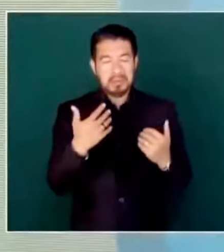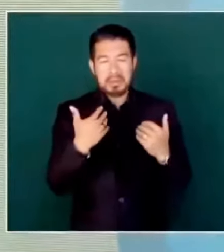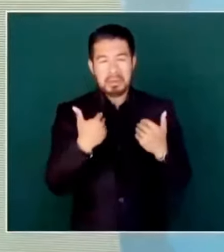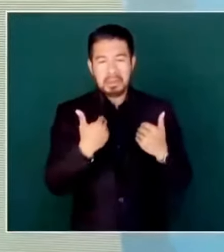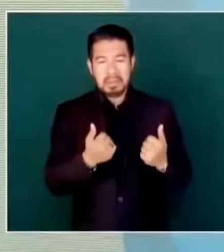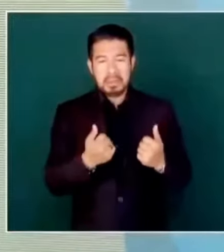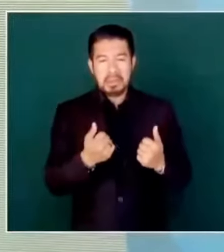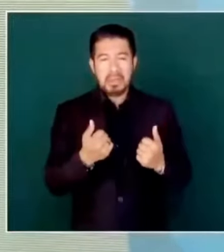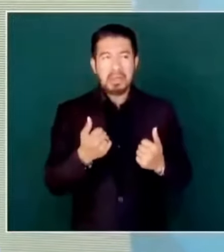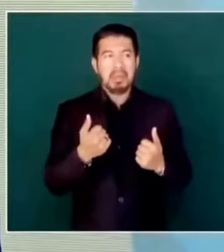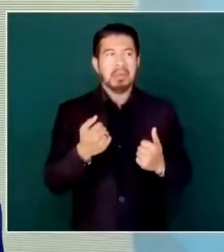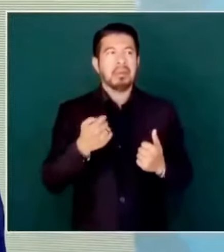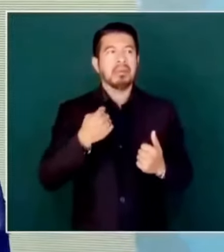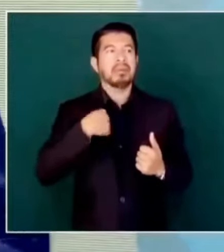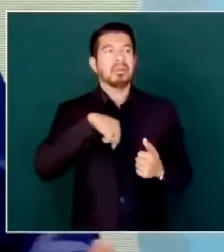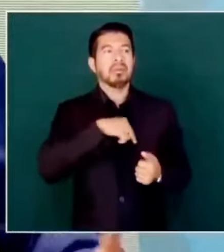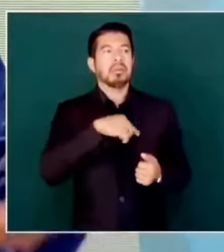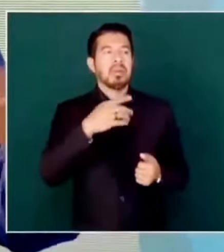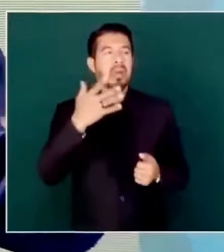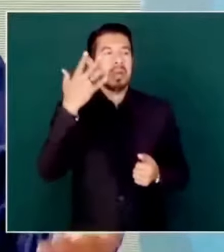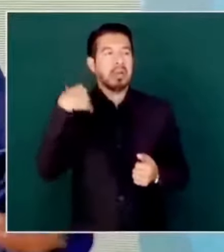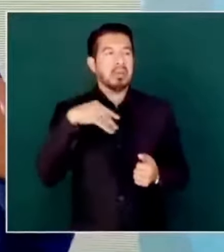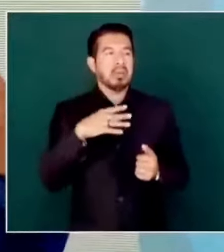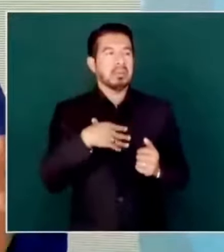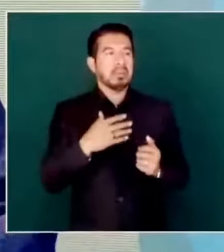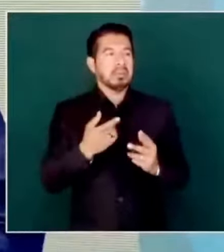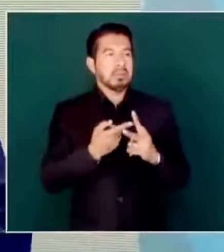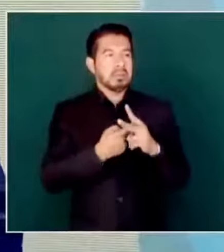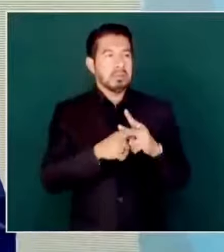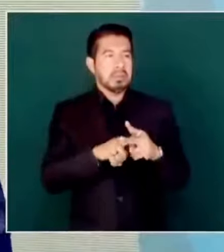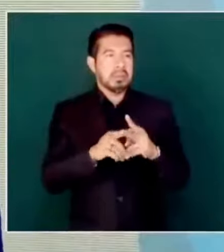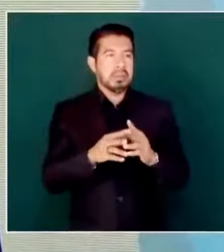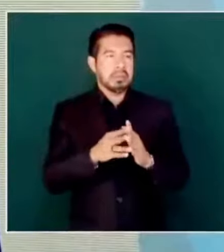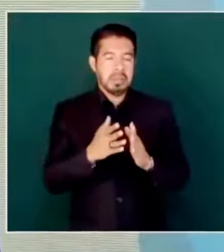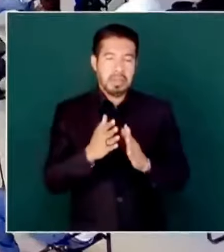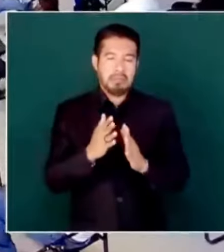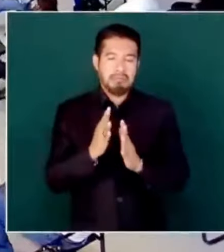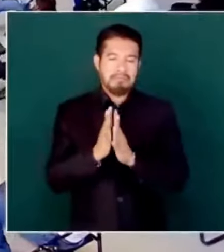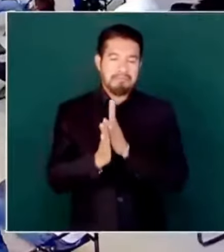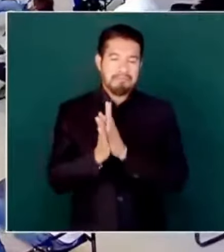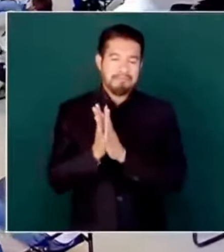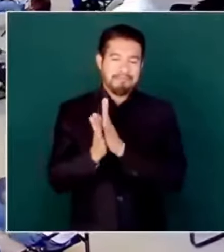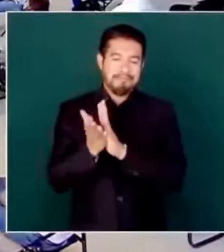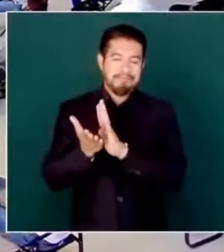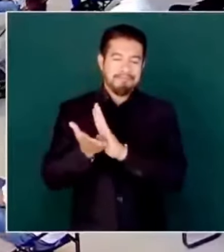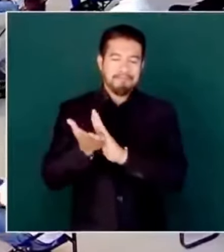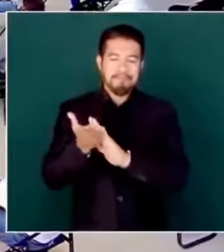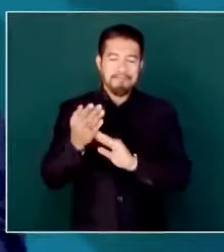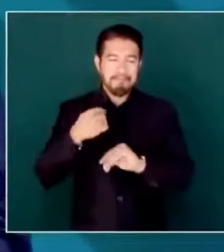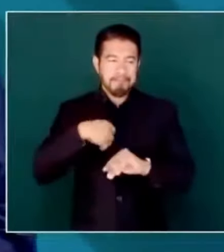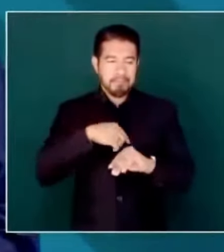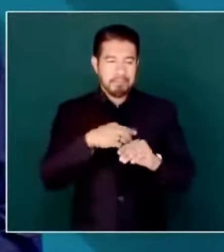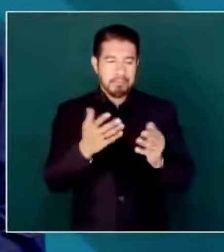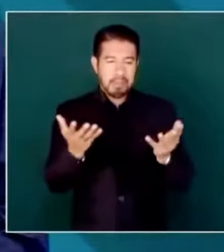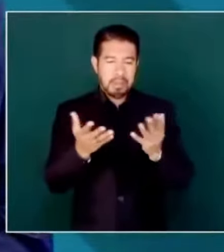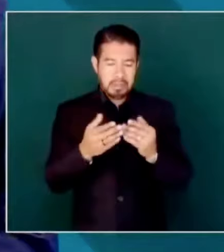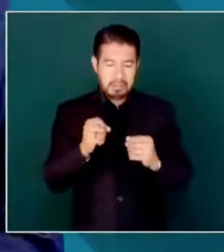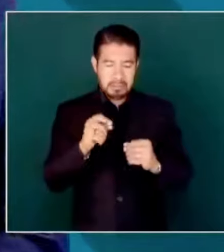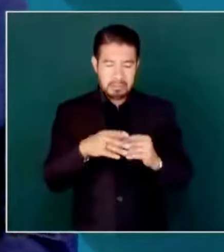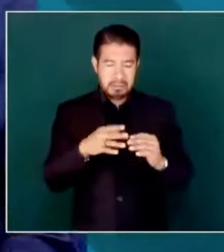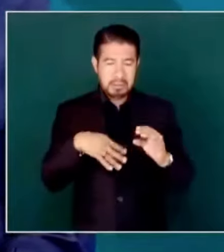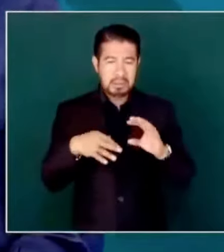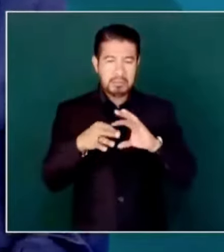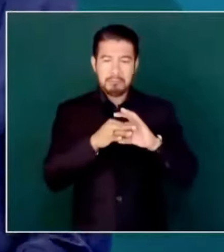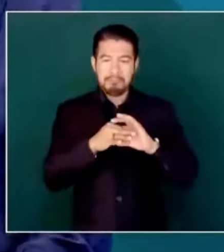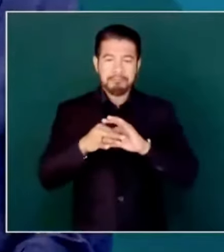construyendo este movimiento en los